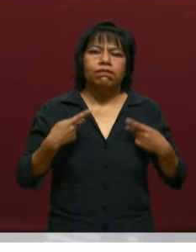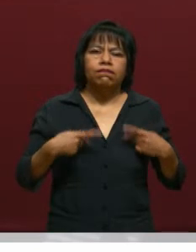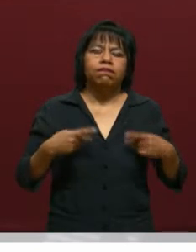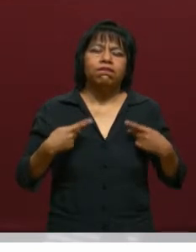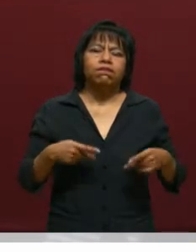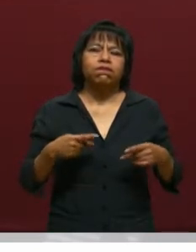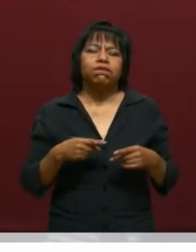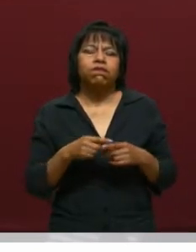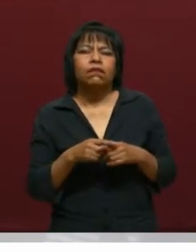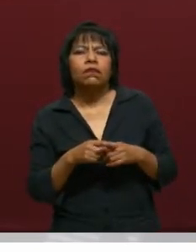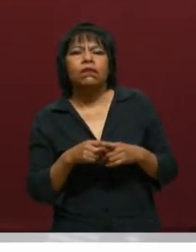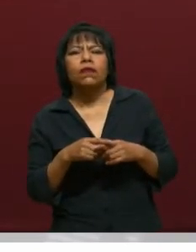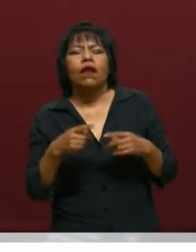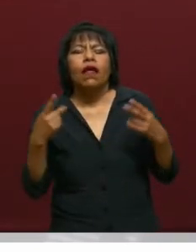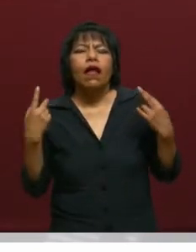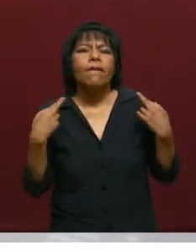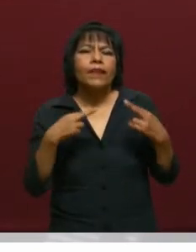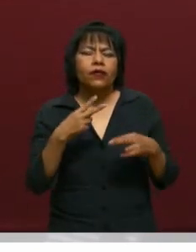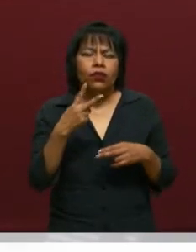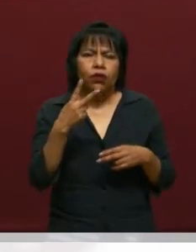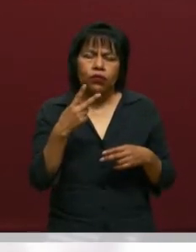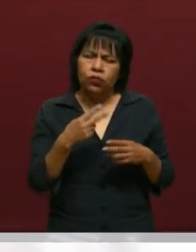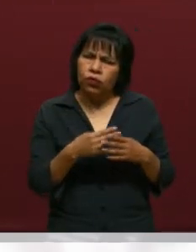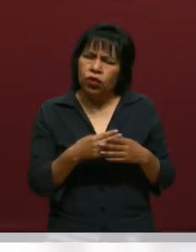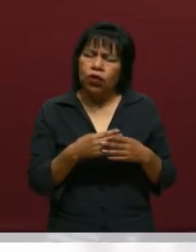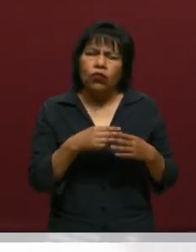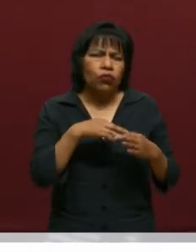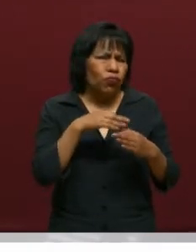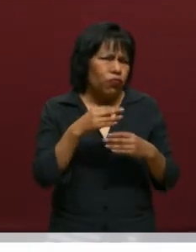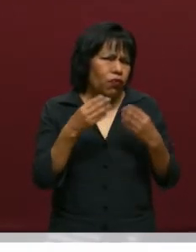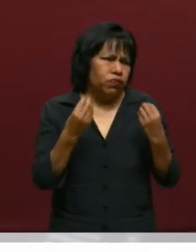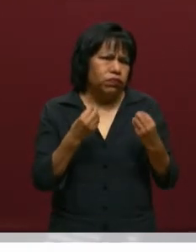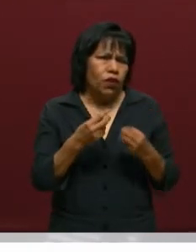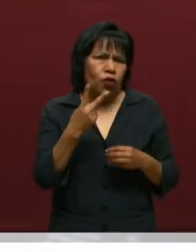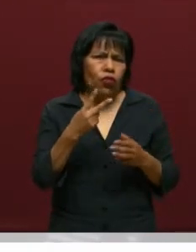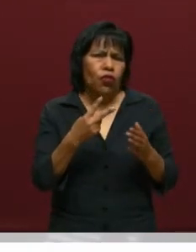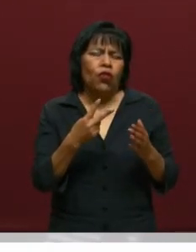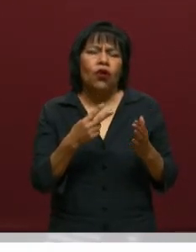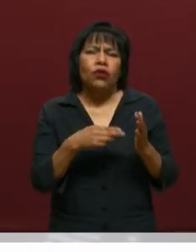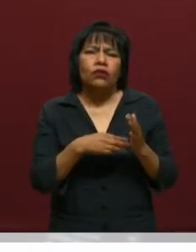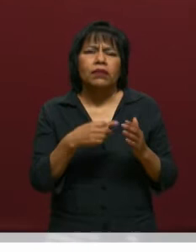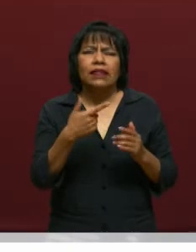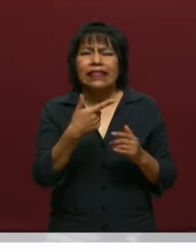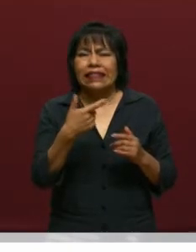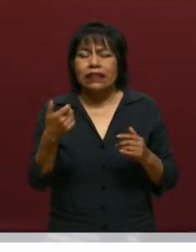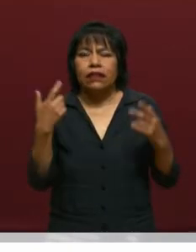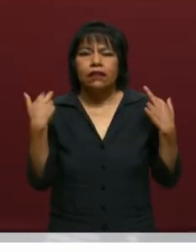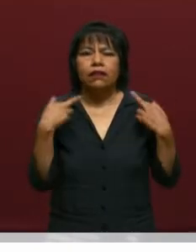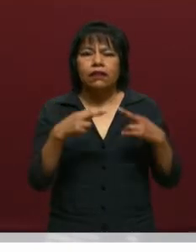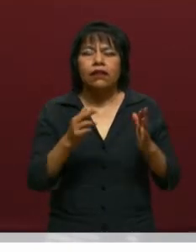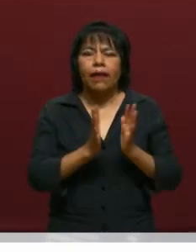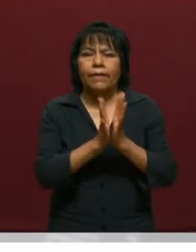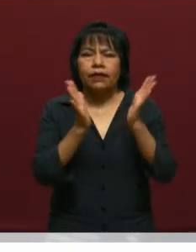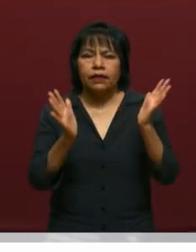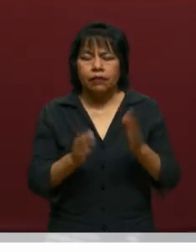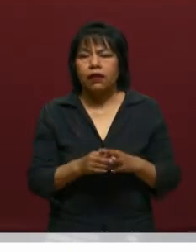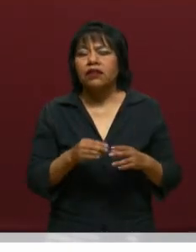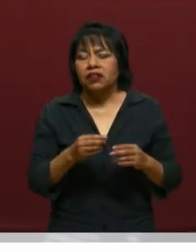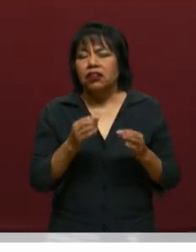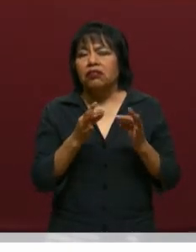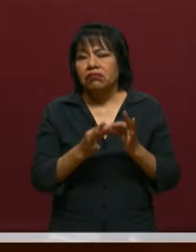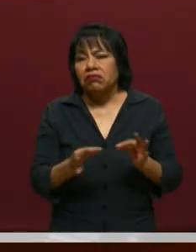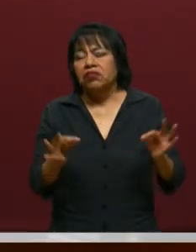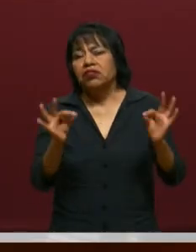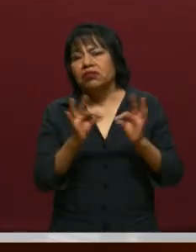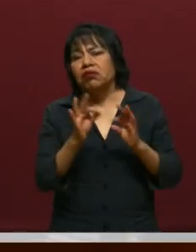alrededor de 2.500 profesores. Como decía, ayer en el registro teníamos más de 2.700 académicos. Entonces, es un evento muy importante,